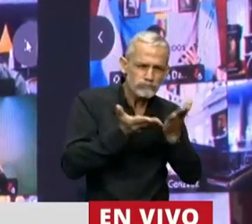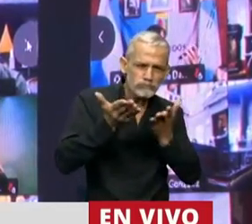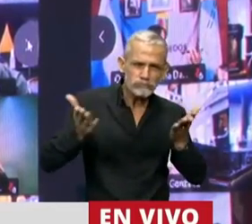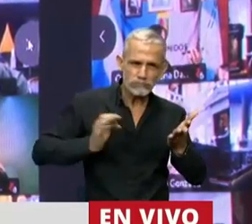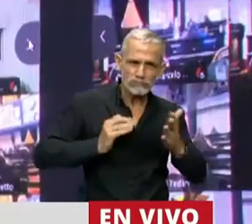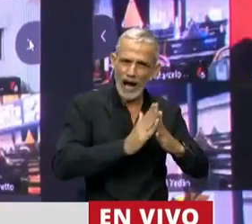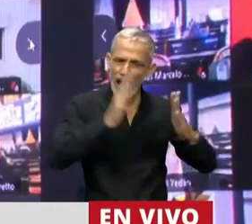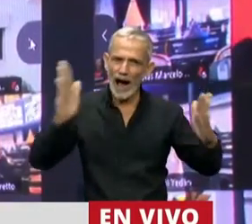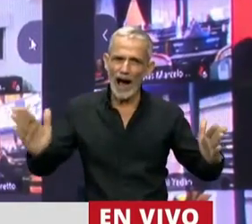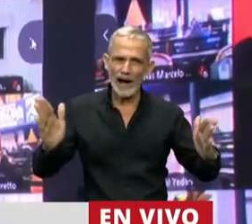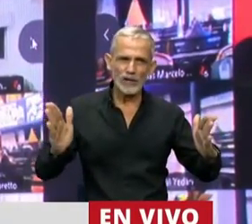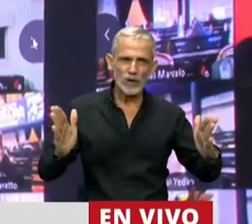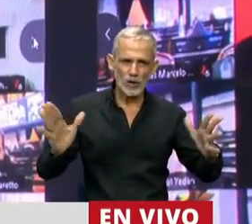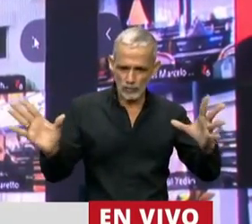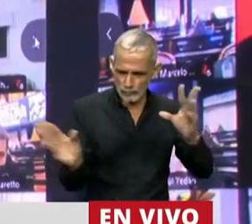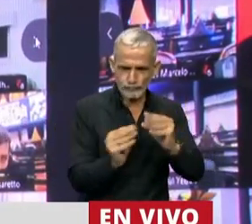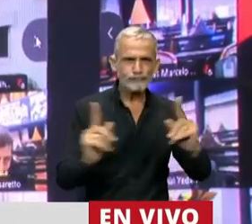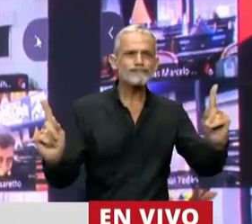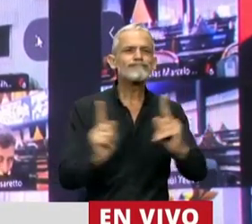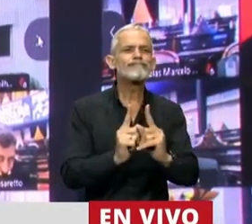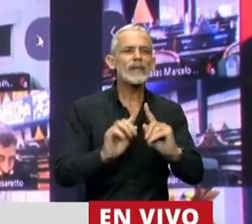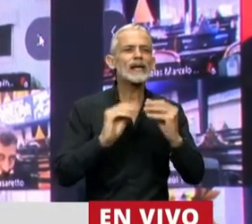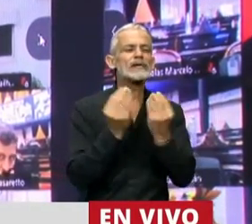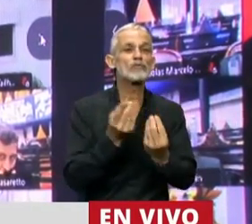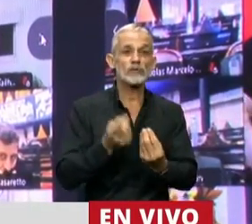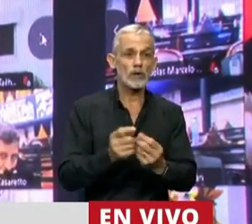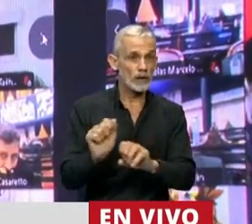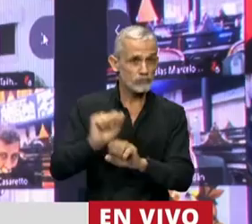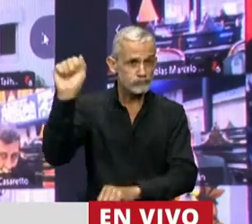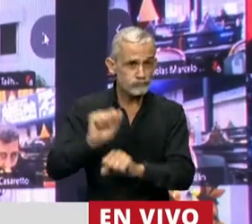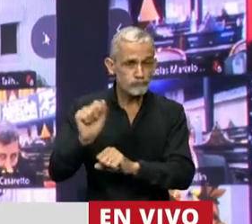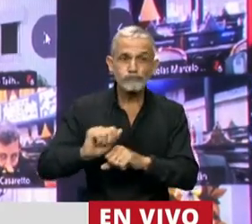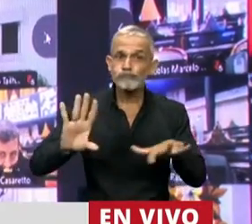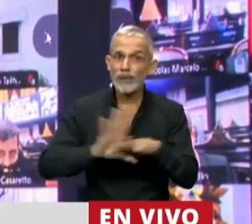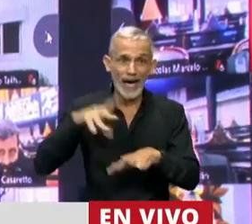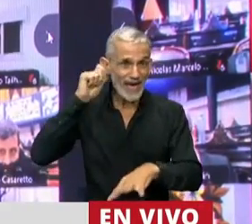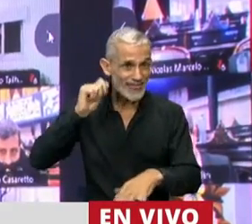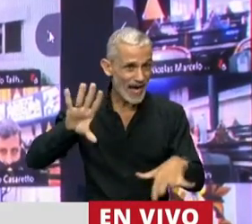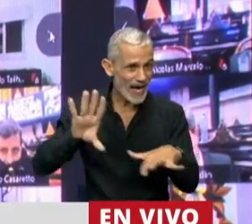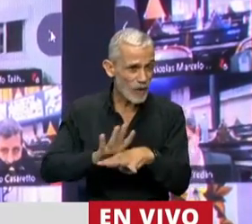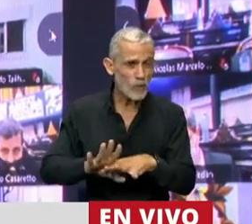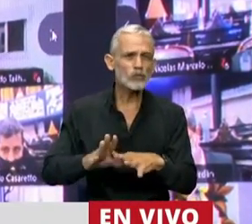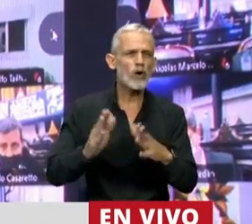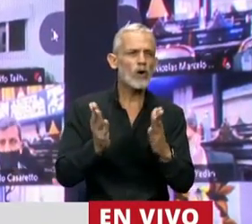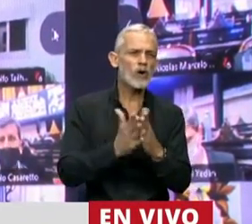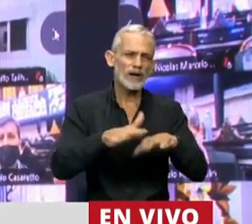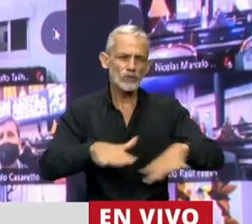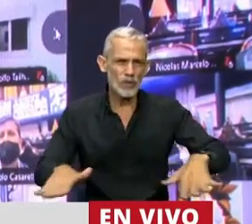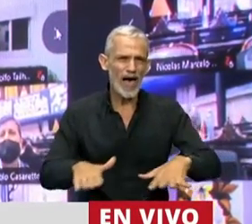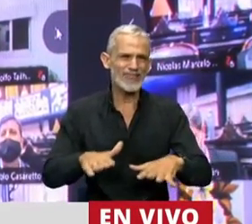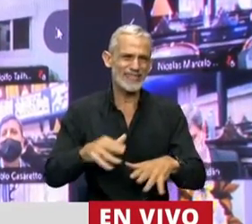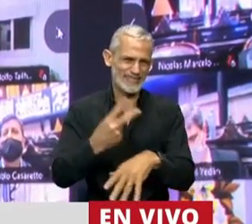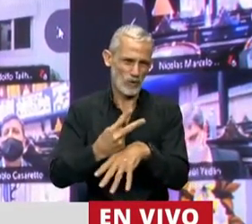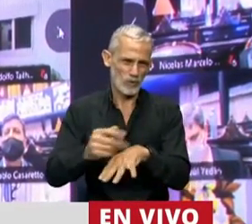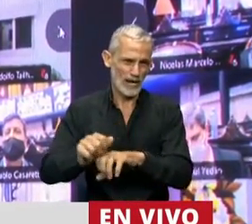lo que dan cuenta es que el egreso a término de estudiantes del nivel